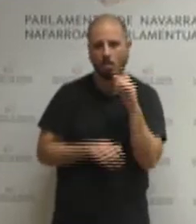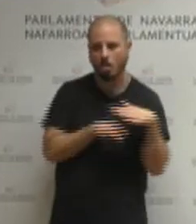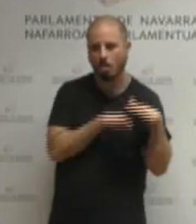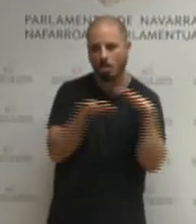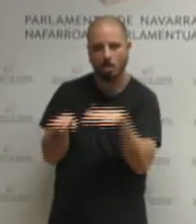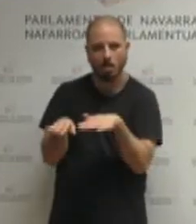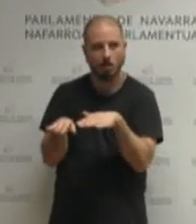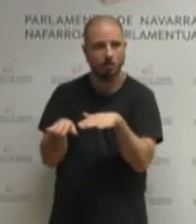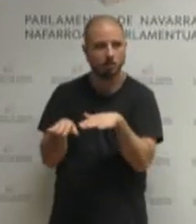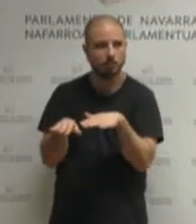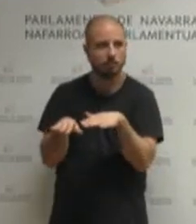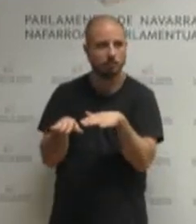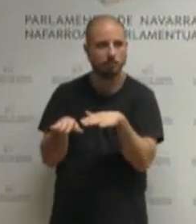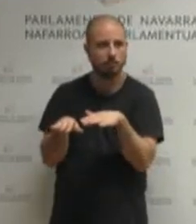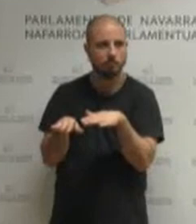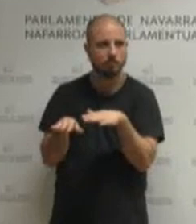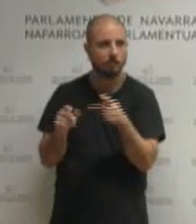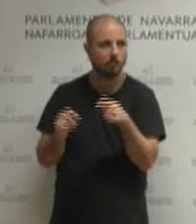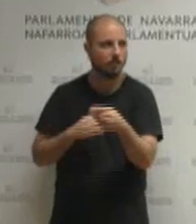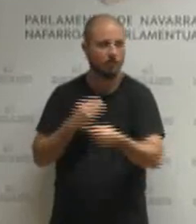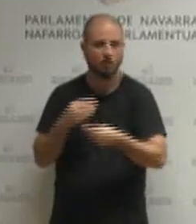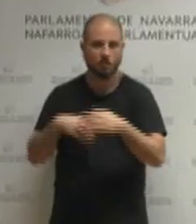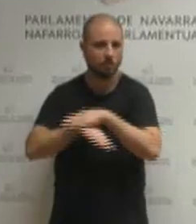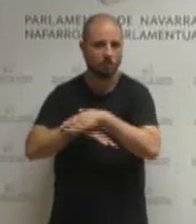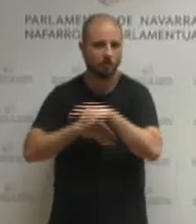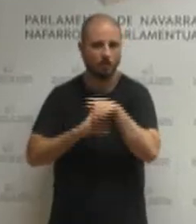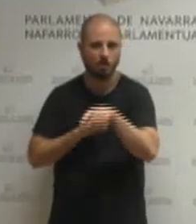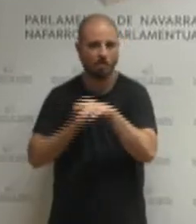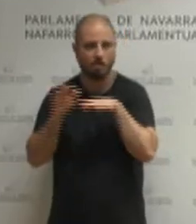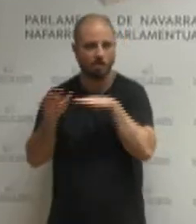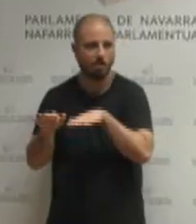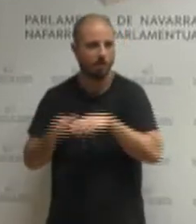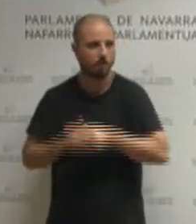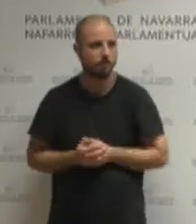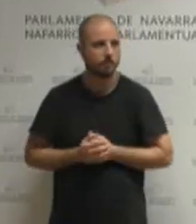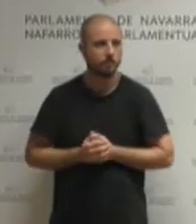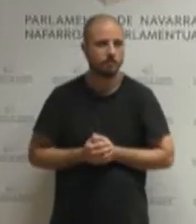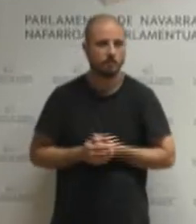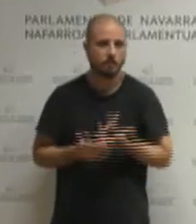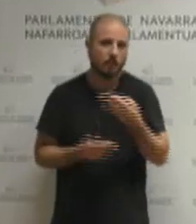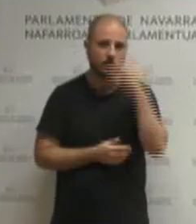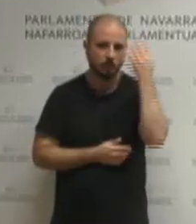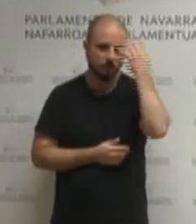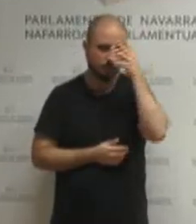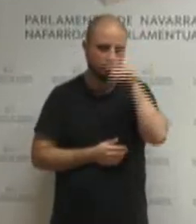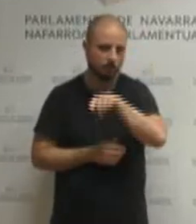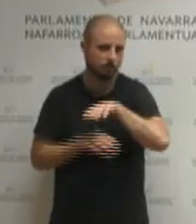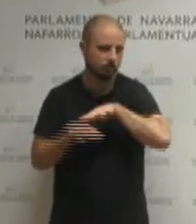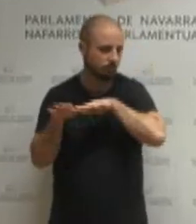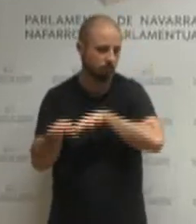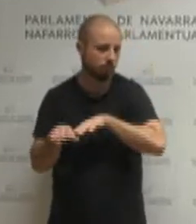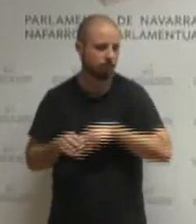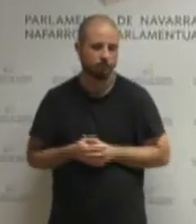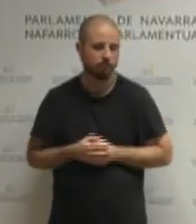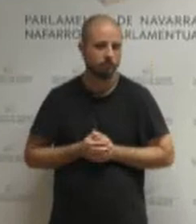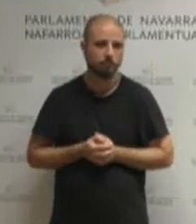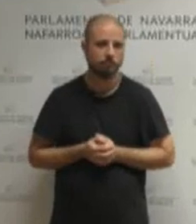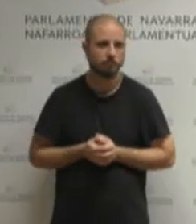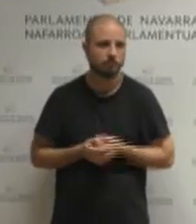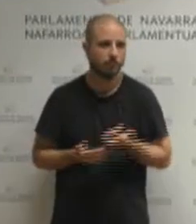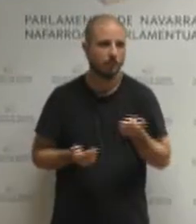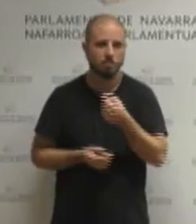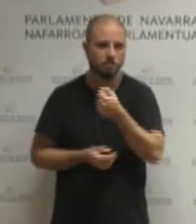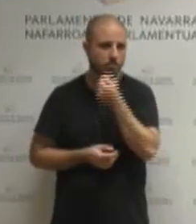indarra den alderdia txibite Andrea peseneko kideak erritarrei aukerak ukatzea edo eskubideak